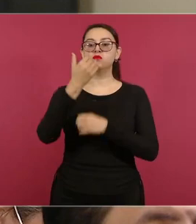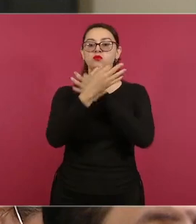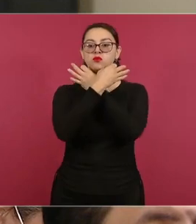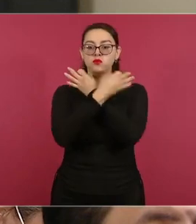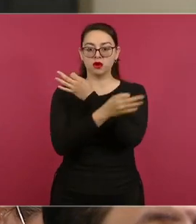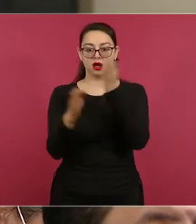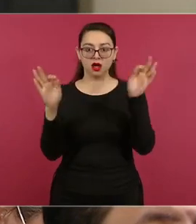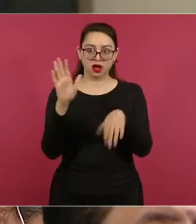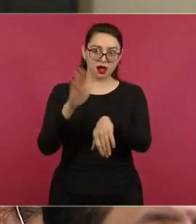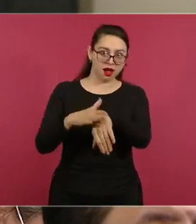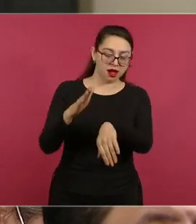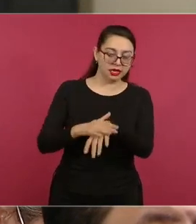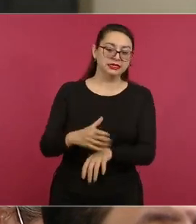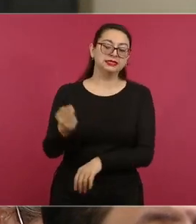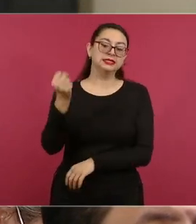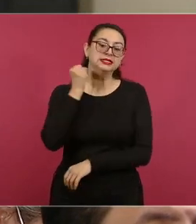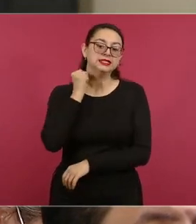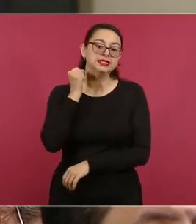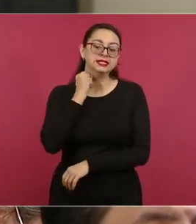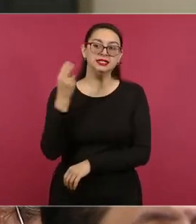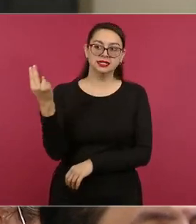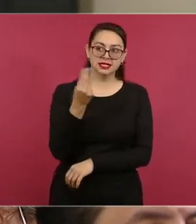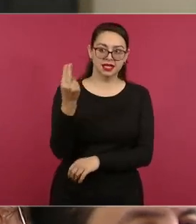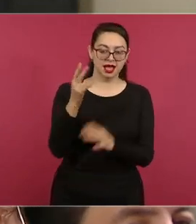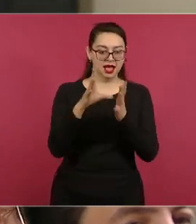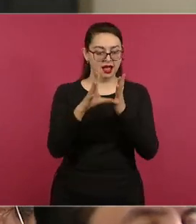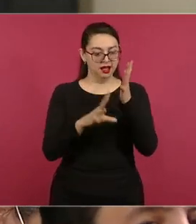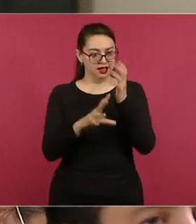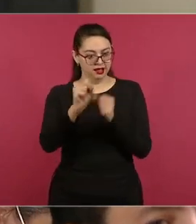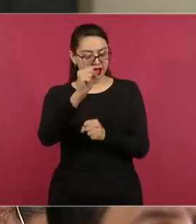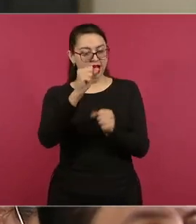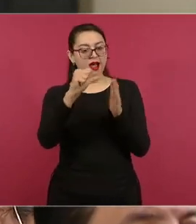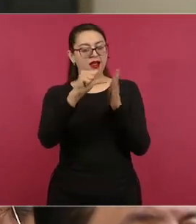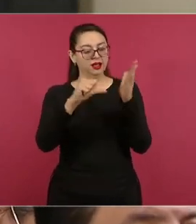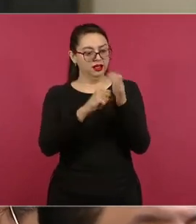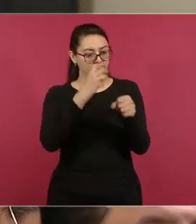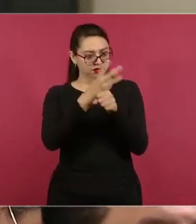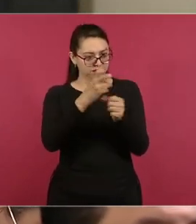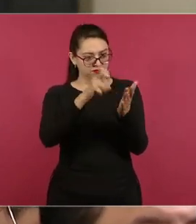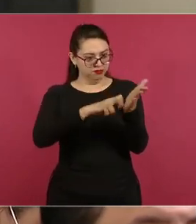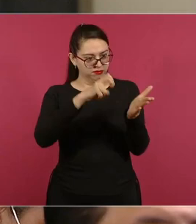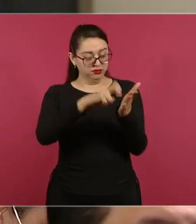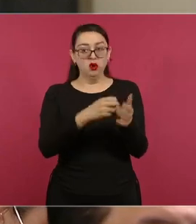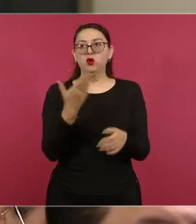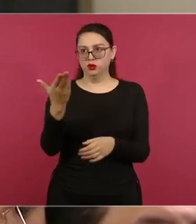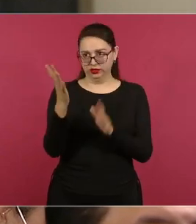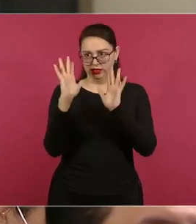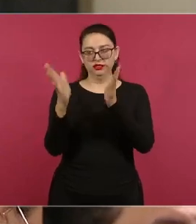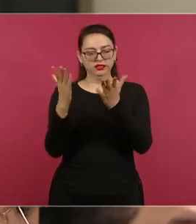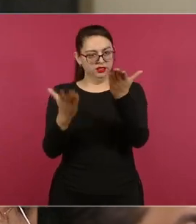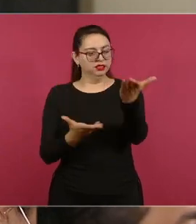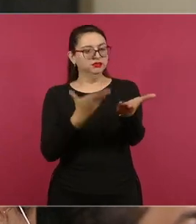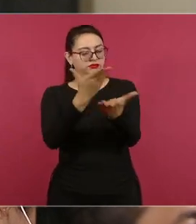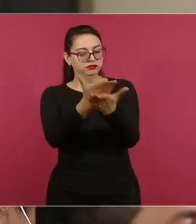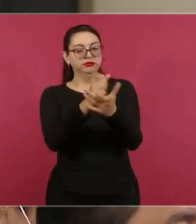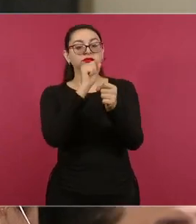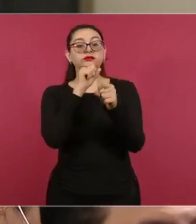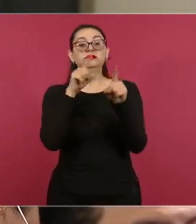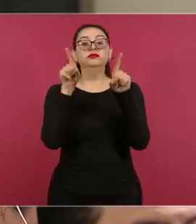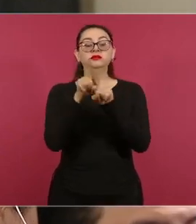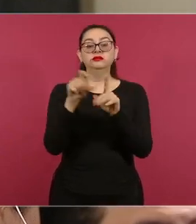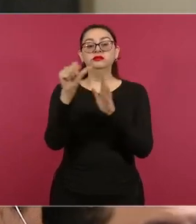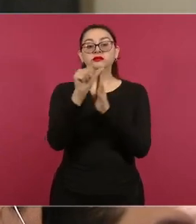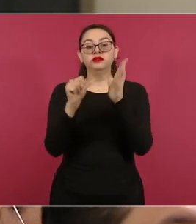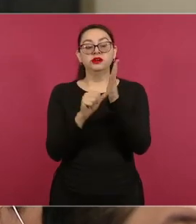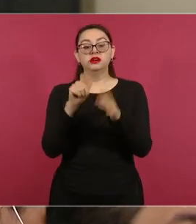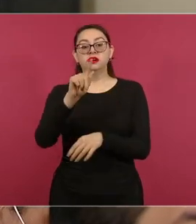además de la reforma constitucional al artículo cuarto, iniciativa que usted se comprometió a presentar, la reforma constitucional al artículo